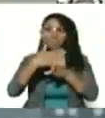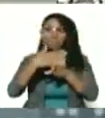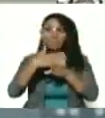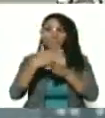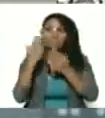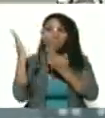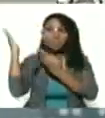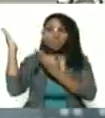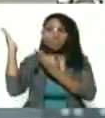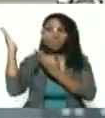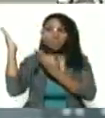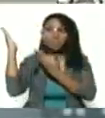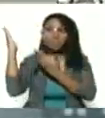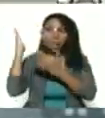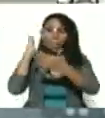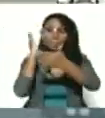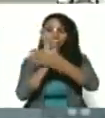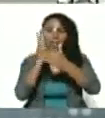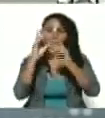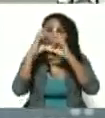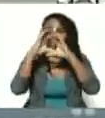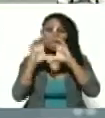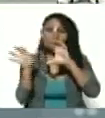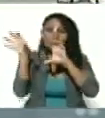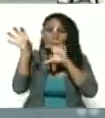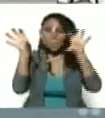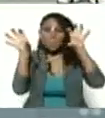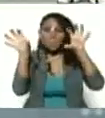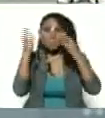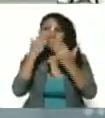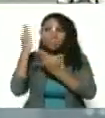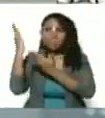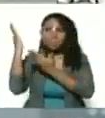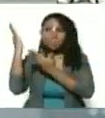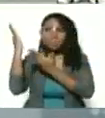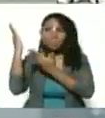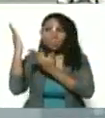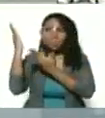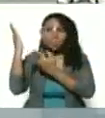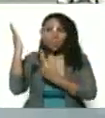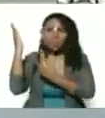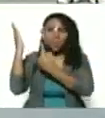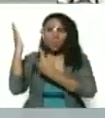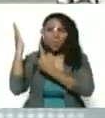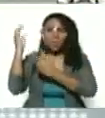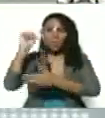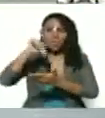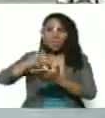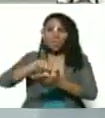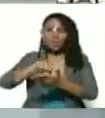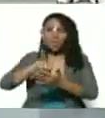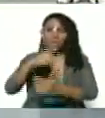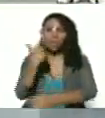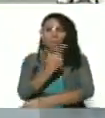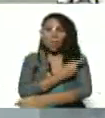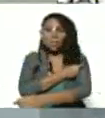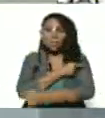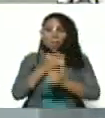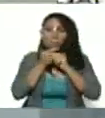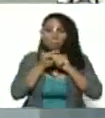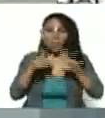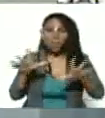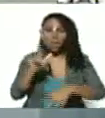vamos a proceder a la apertura de un centro de vacunación masiva en la